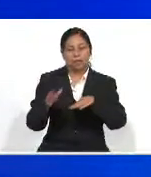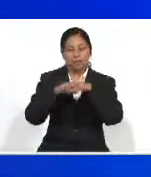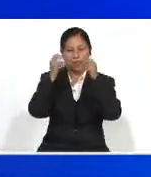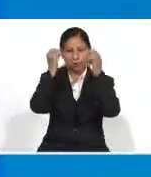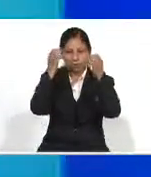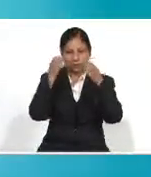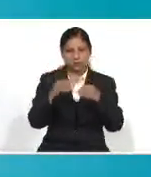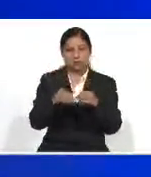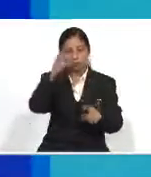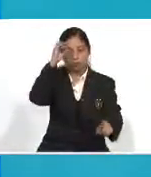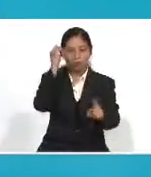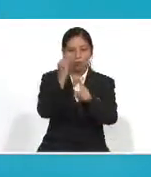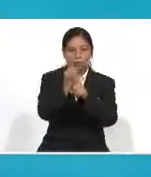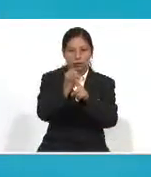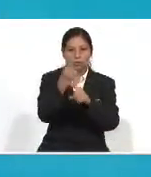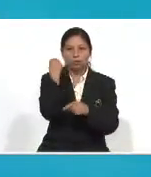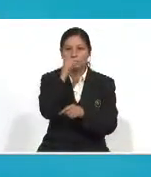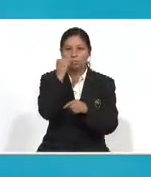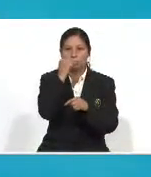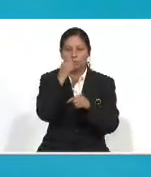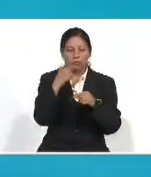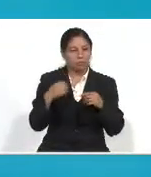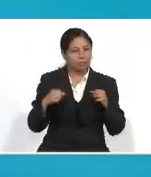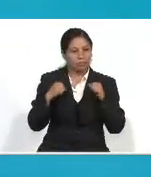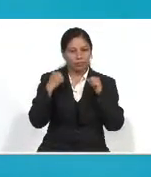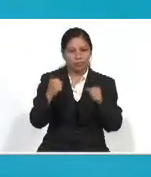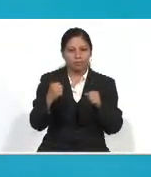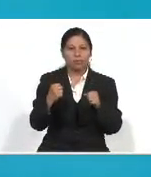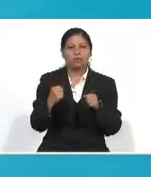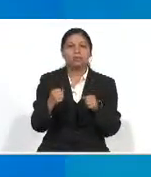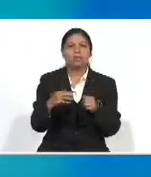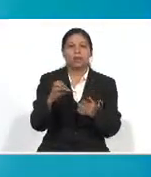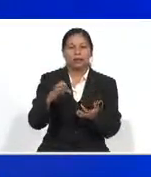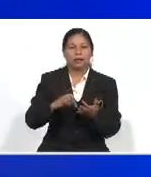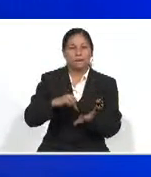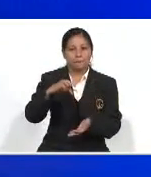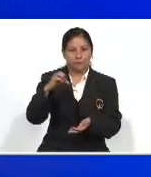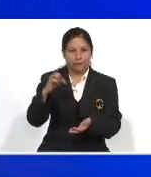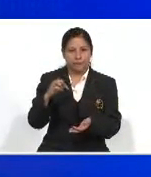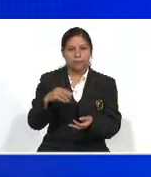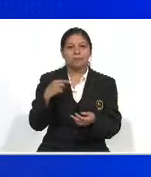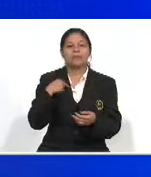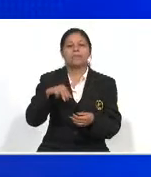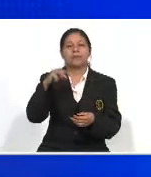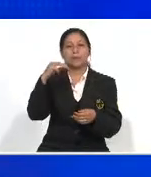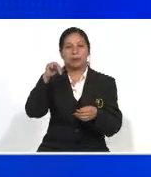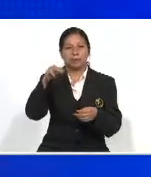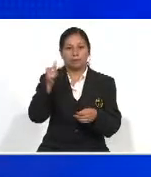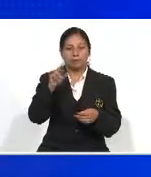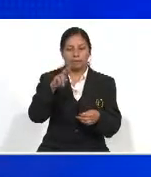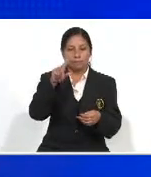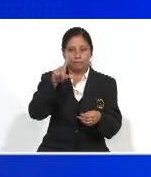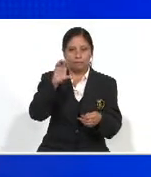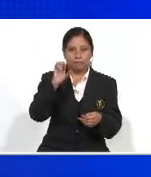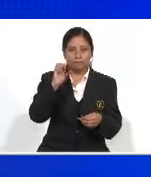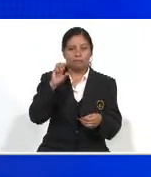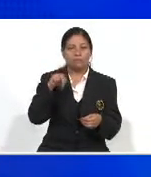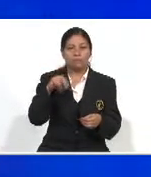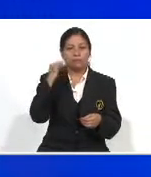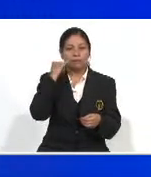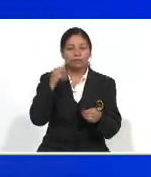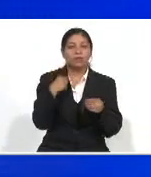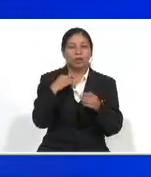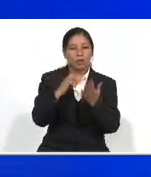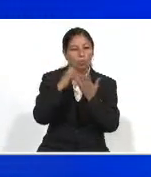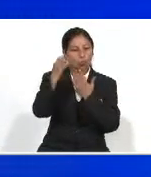noticias Con el objetivo de apoyar a mujeres emprendedoras De Copulco, Alta Verapaz La diputada Marlene Matías Santiago Se reunió con el gerente de